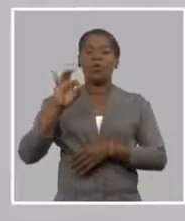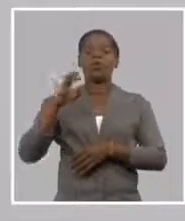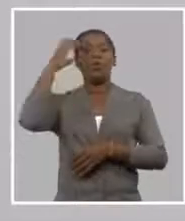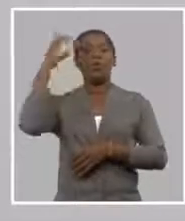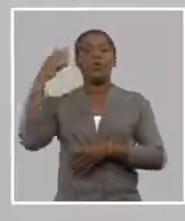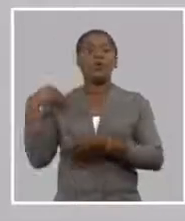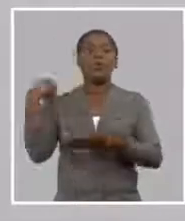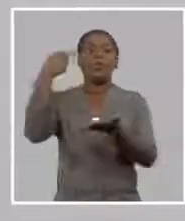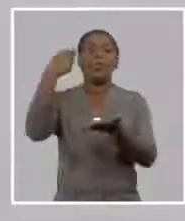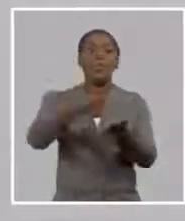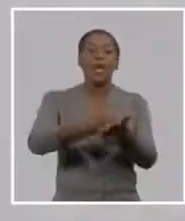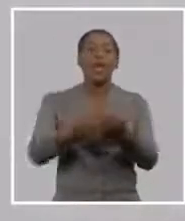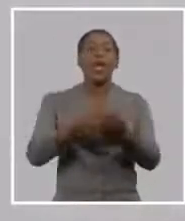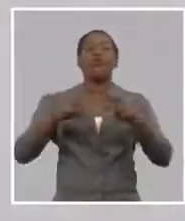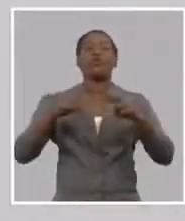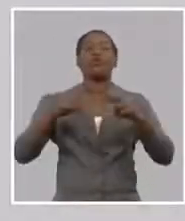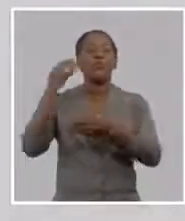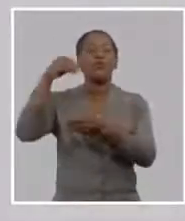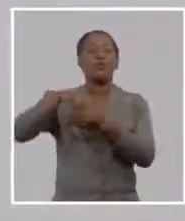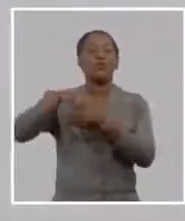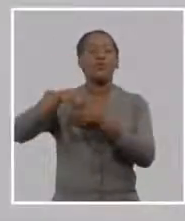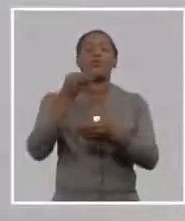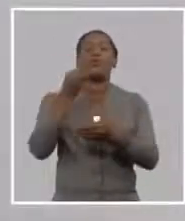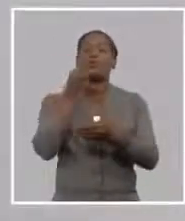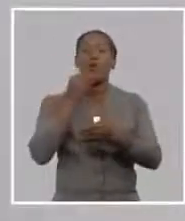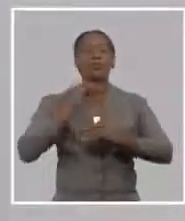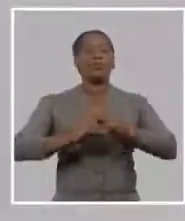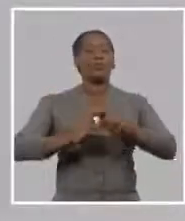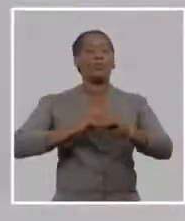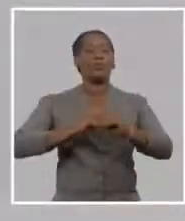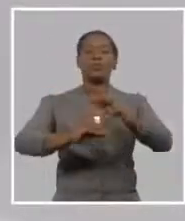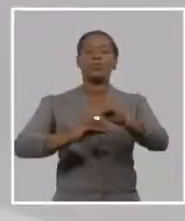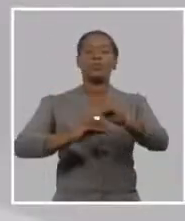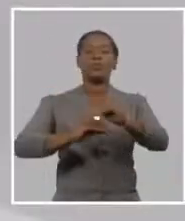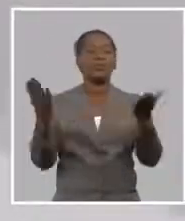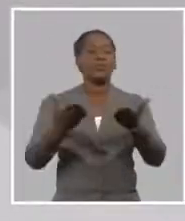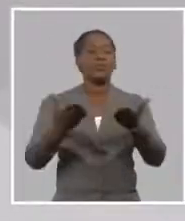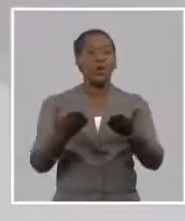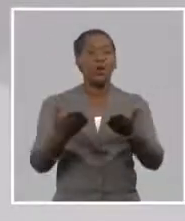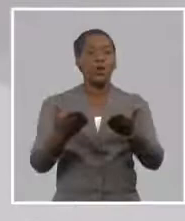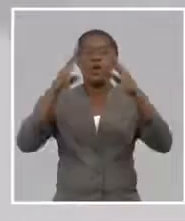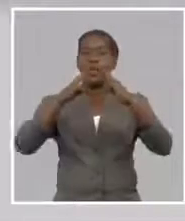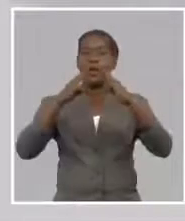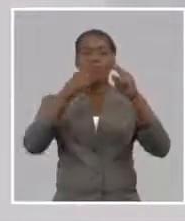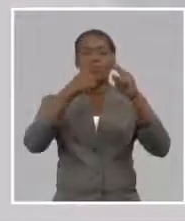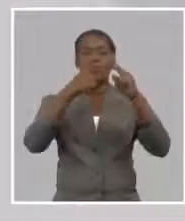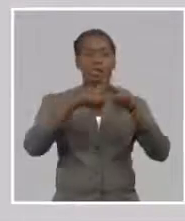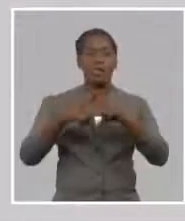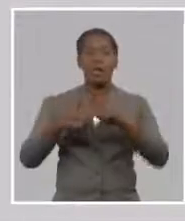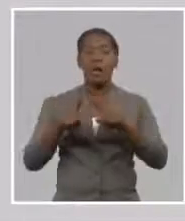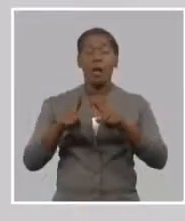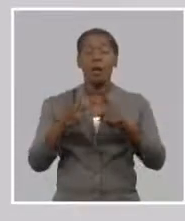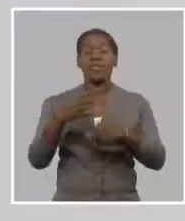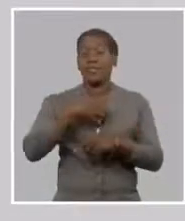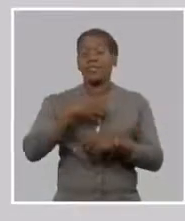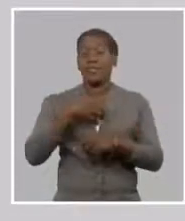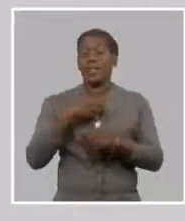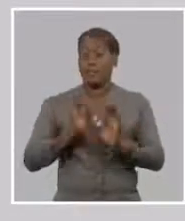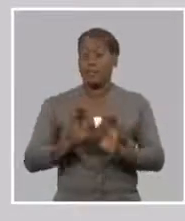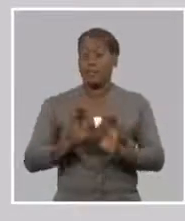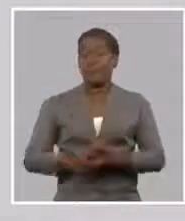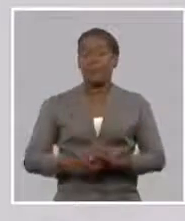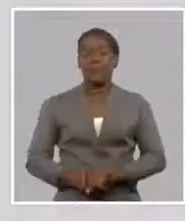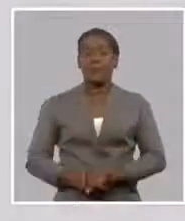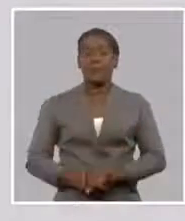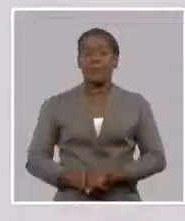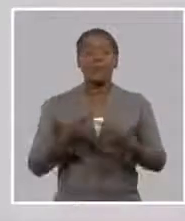que penetrar más ese mercado y lograr vender de una forma más masiva esos seguros para ello bueno trabajamos una